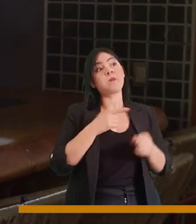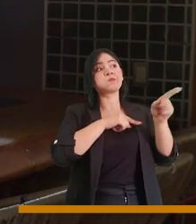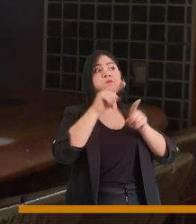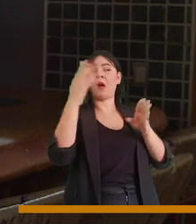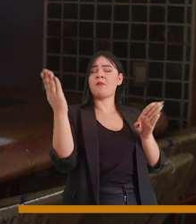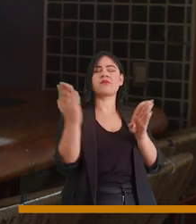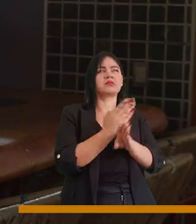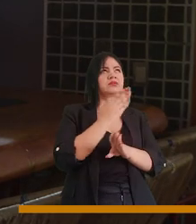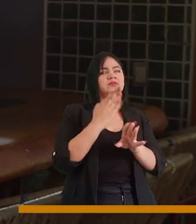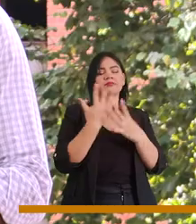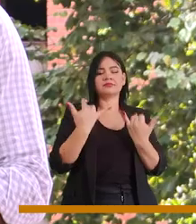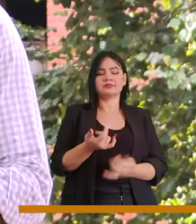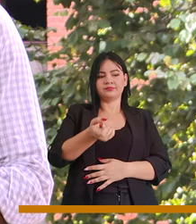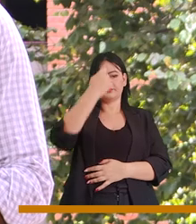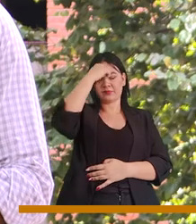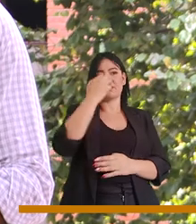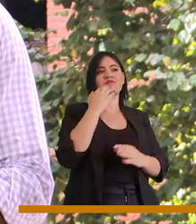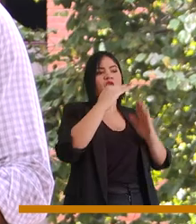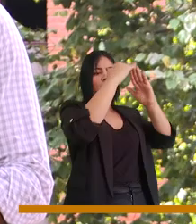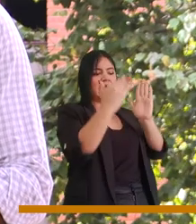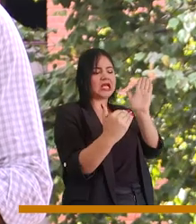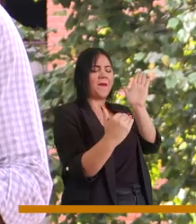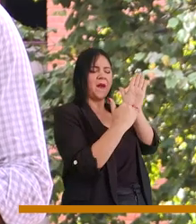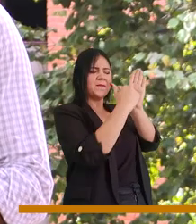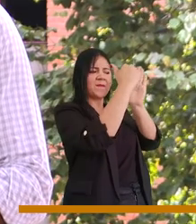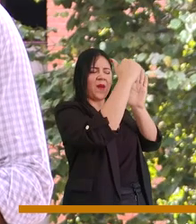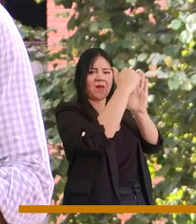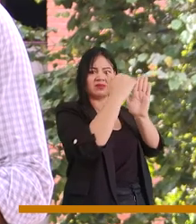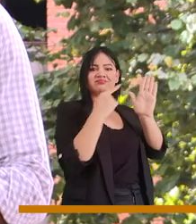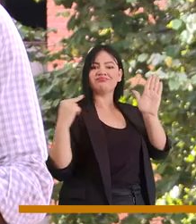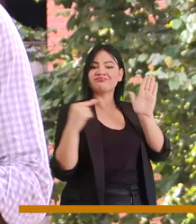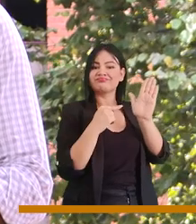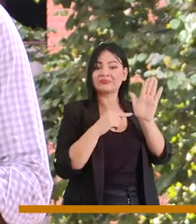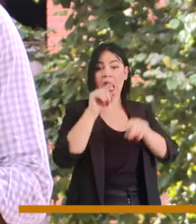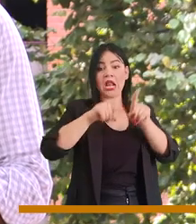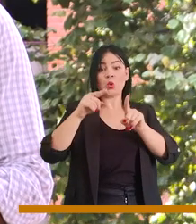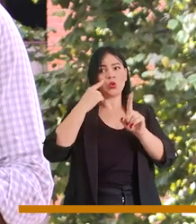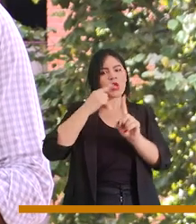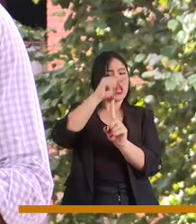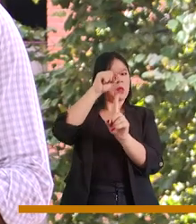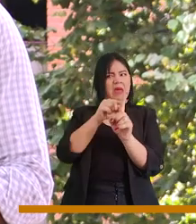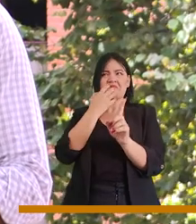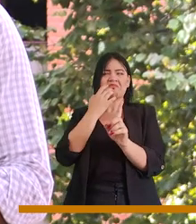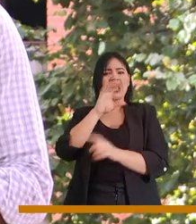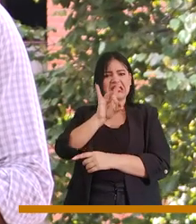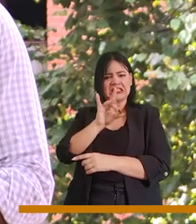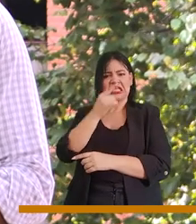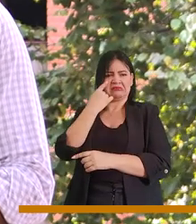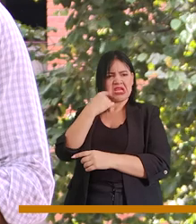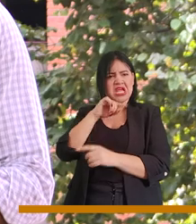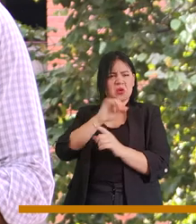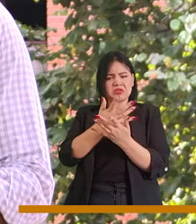problemática que más tenemos presente en las unidades de uso residencial es precisamente el uso de las rentas cortas para